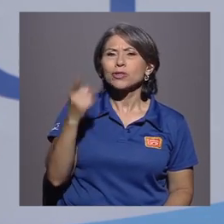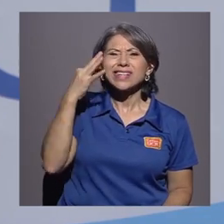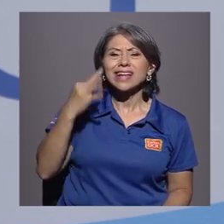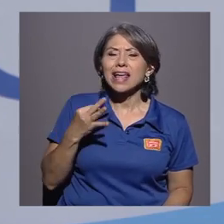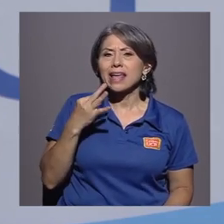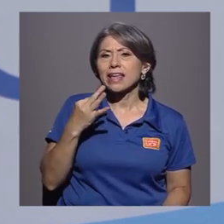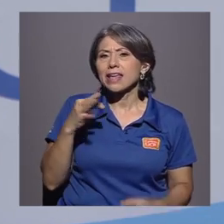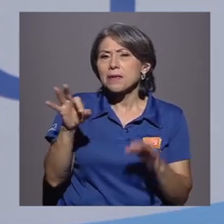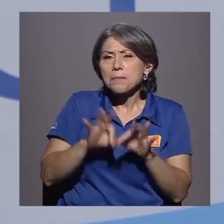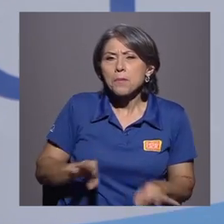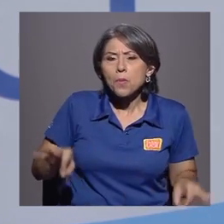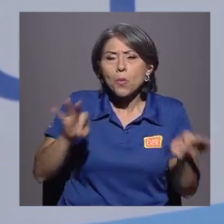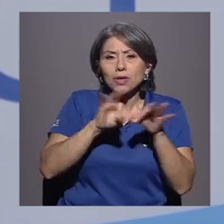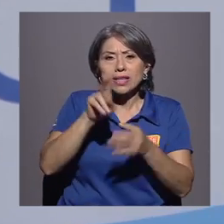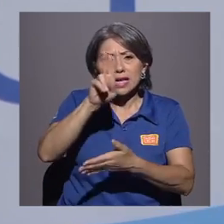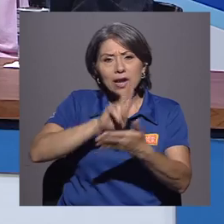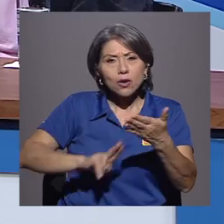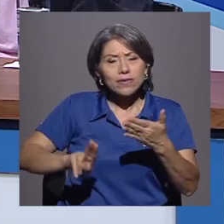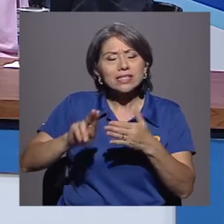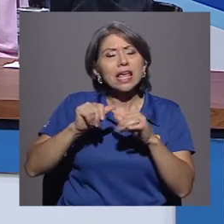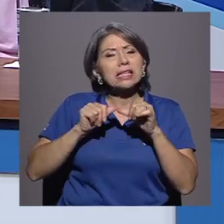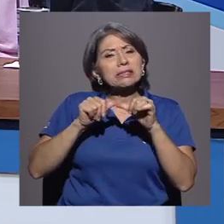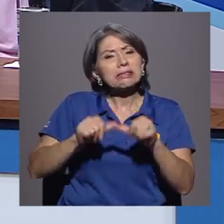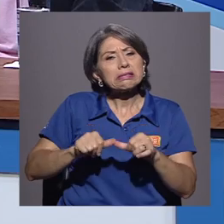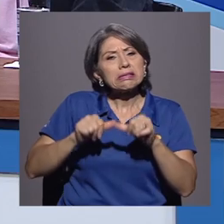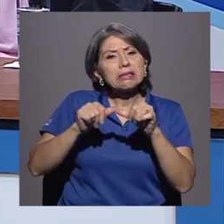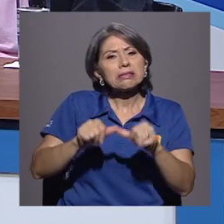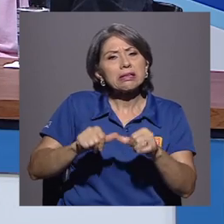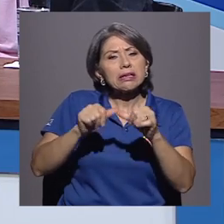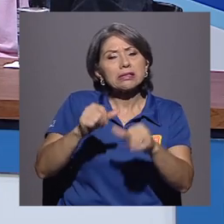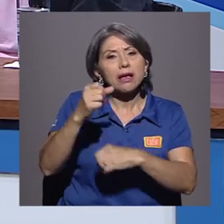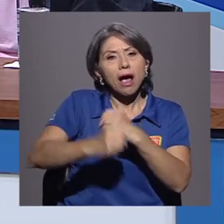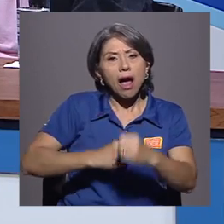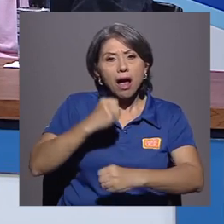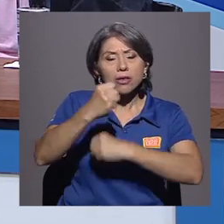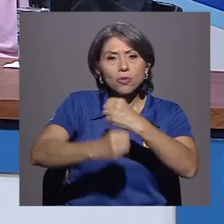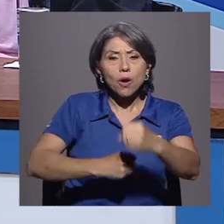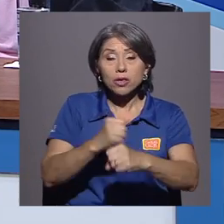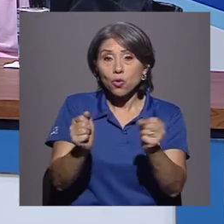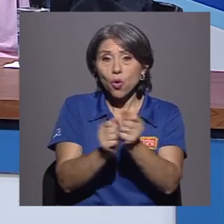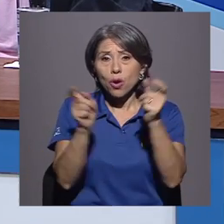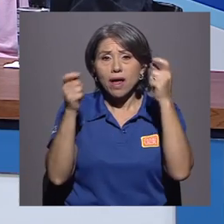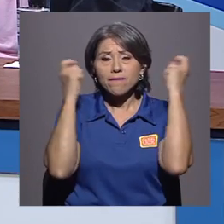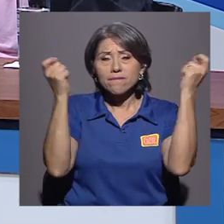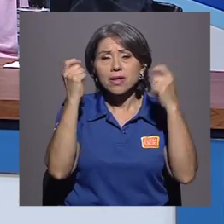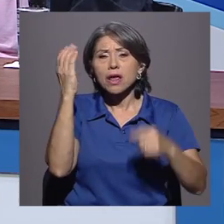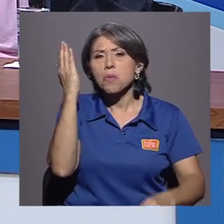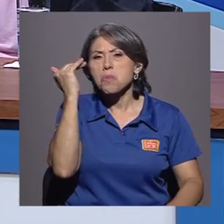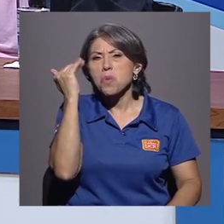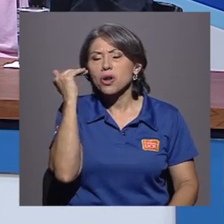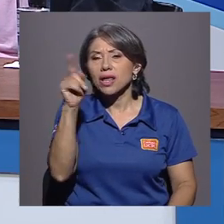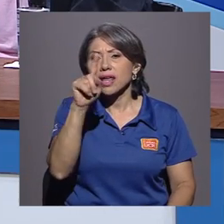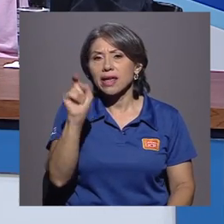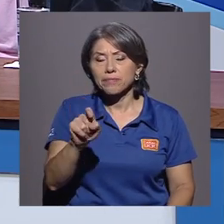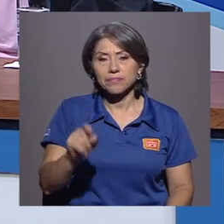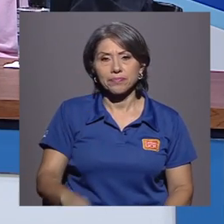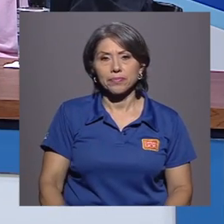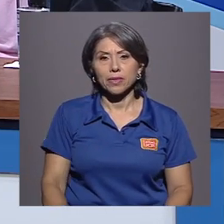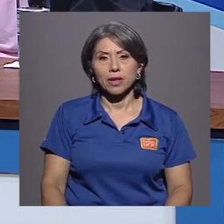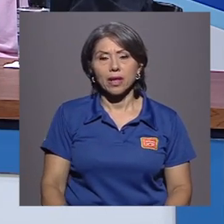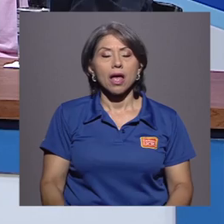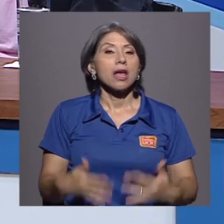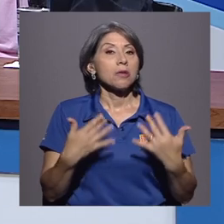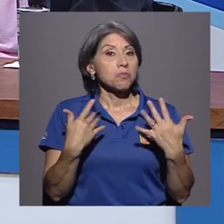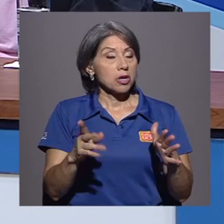importante que la universidad siga año tras año con esta feria? Bueno, en primer lugar porque es un chance